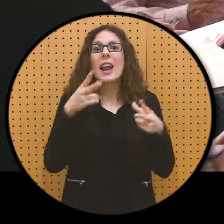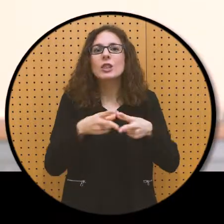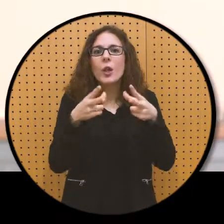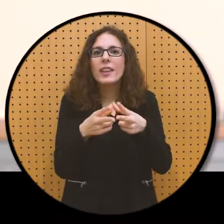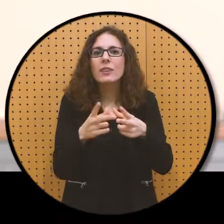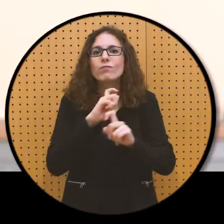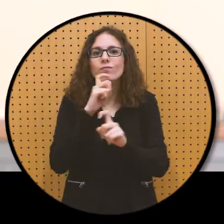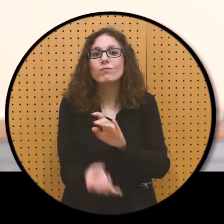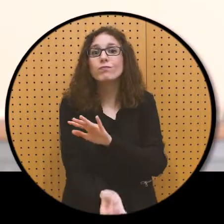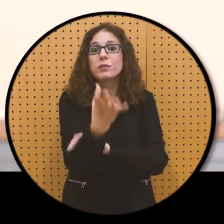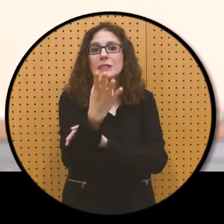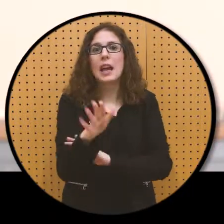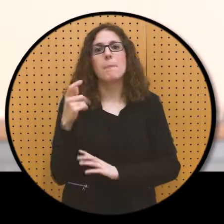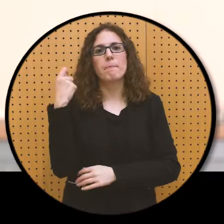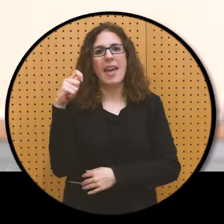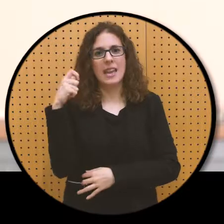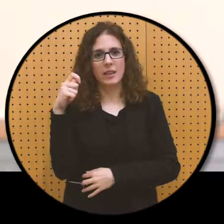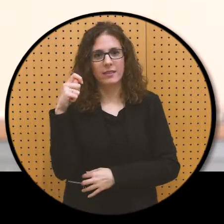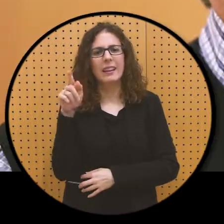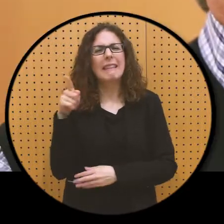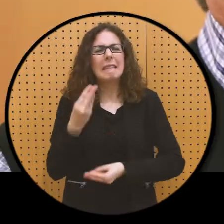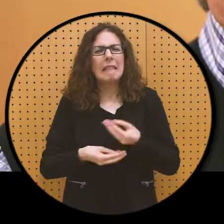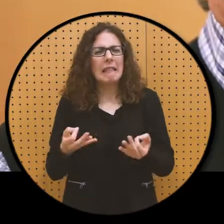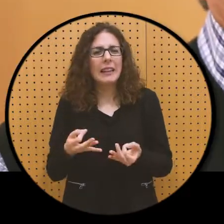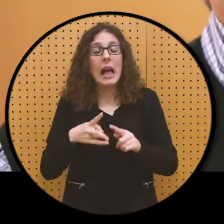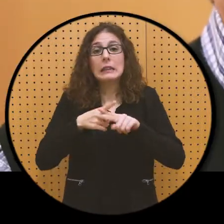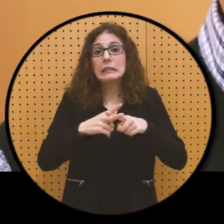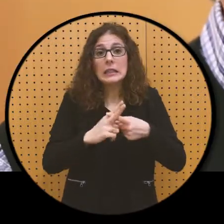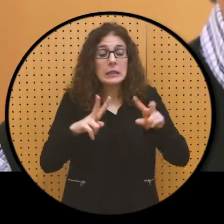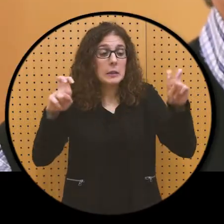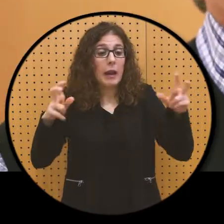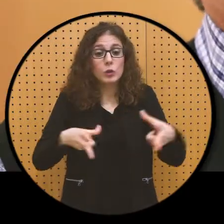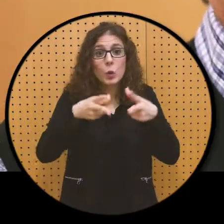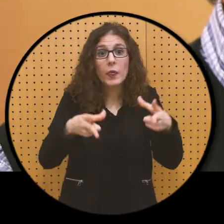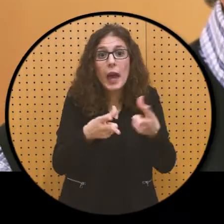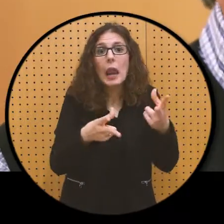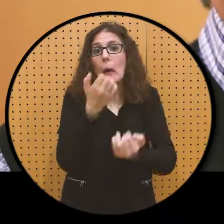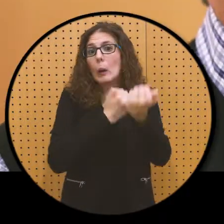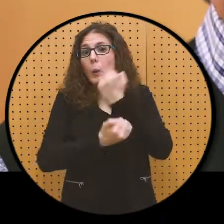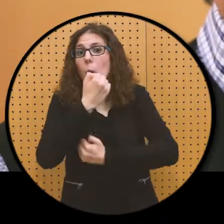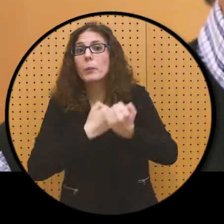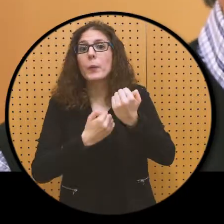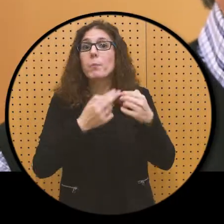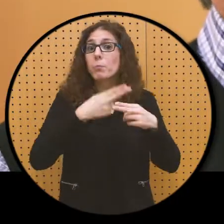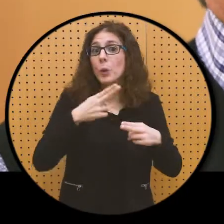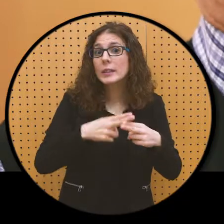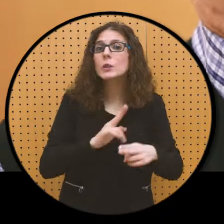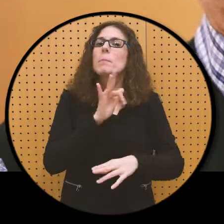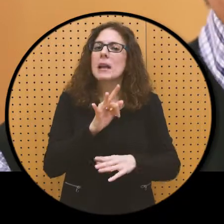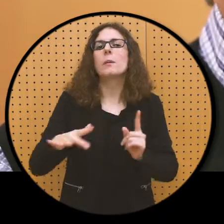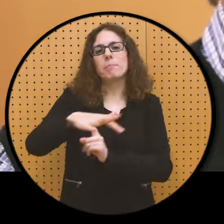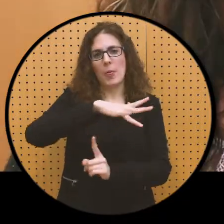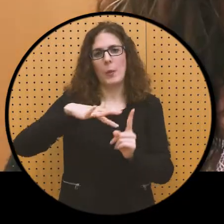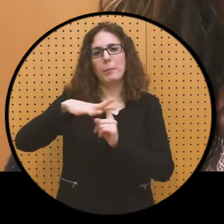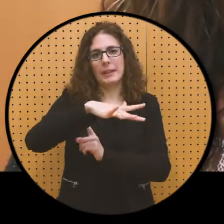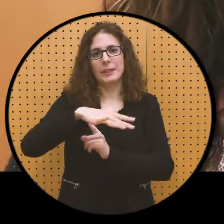Barañáin, que fundamentalmente lo que hacíamos eran talleres sobre temas sociales, temas económicos, temas políticos y de